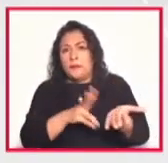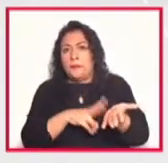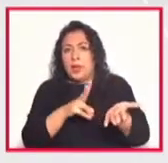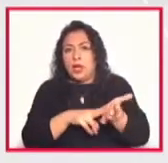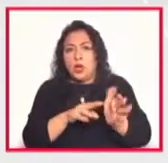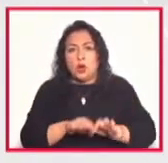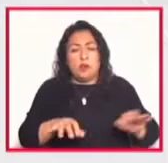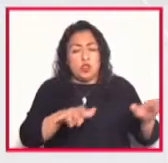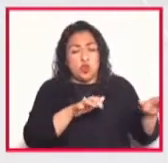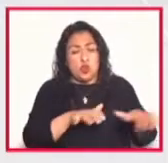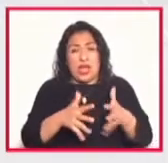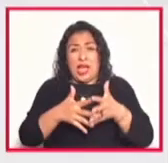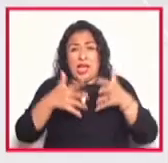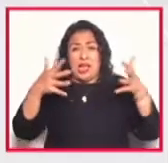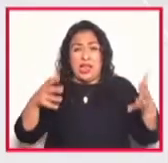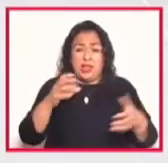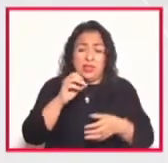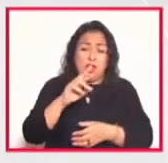instrumento